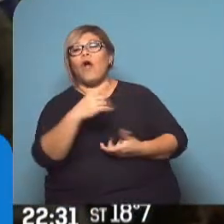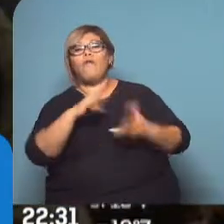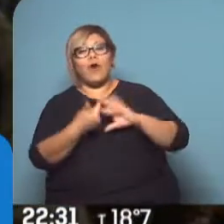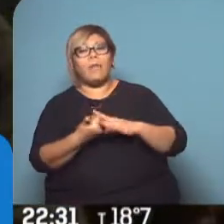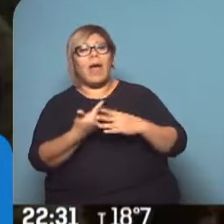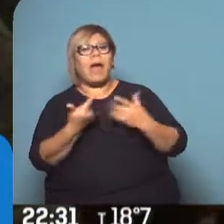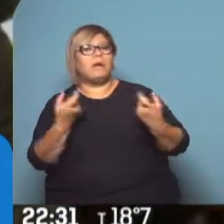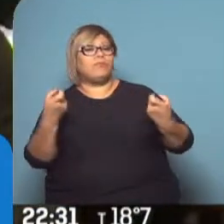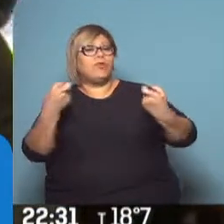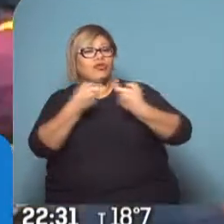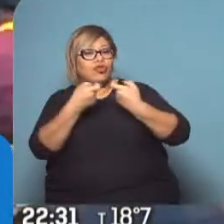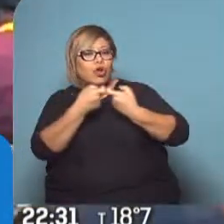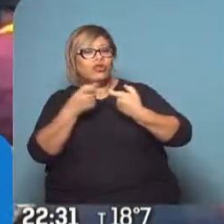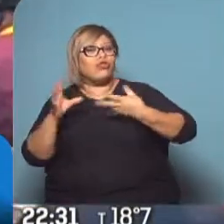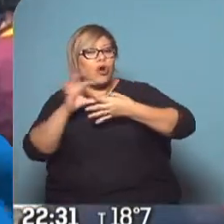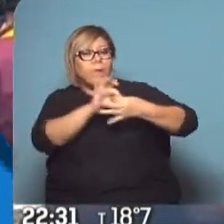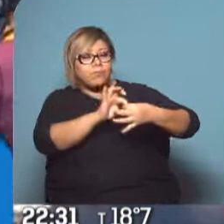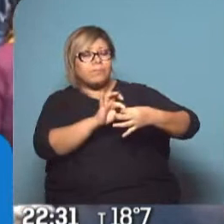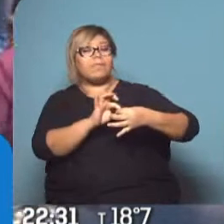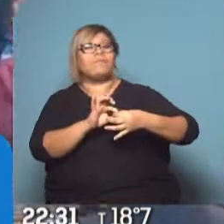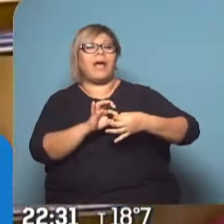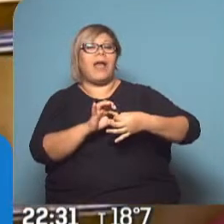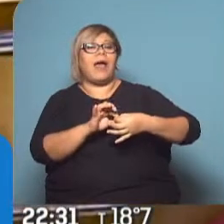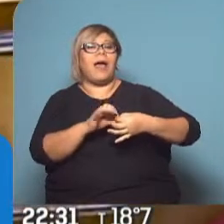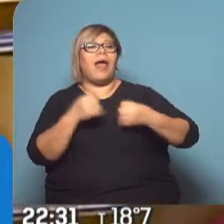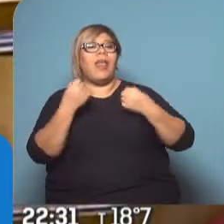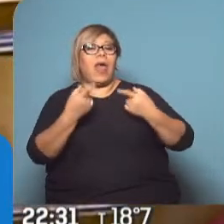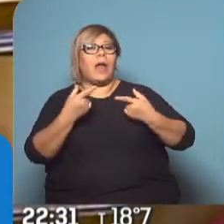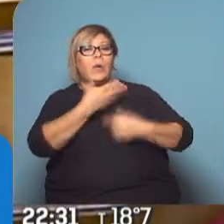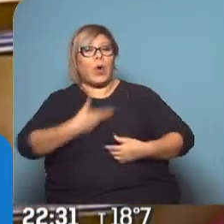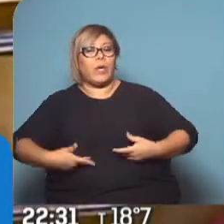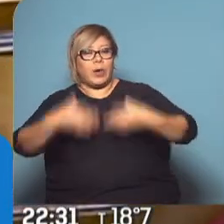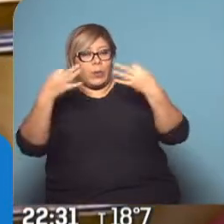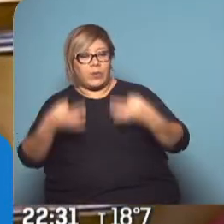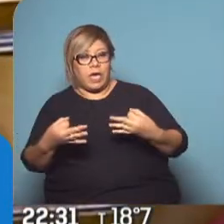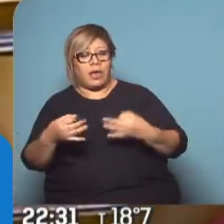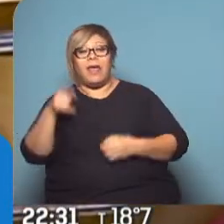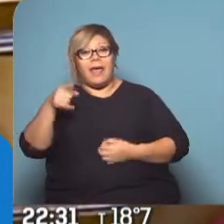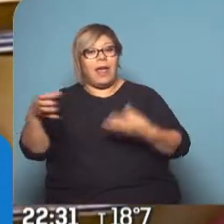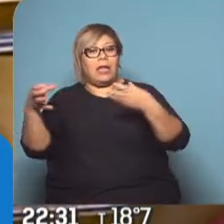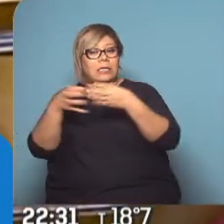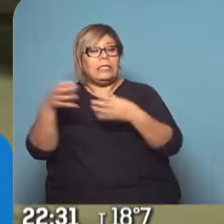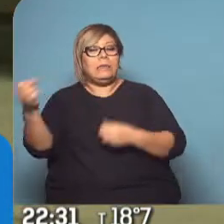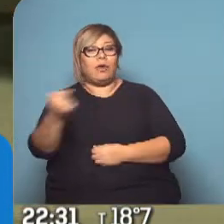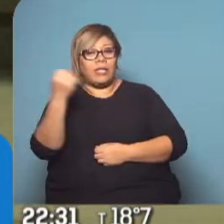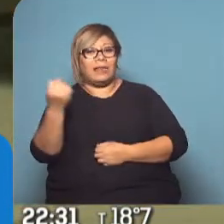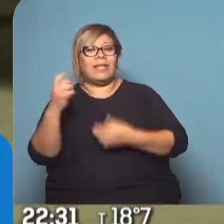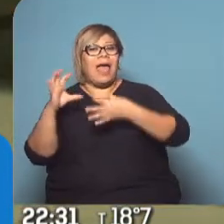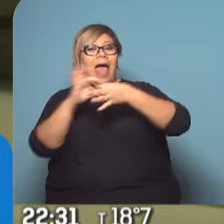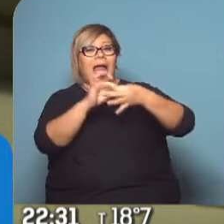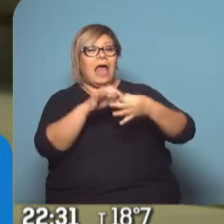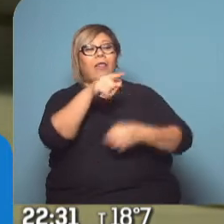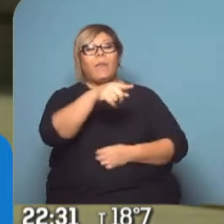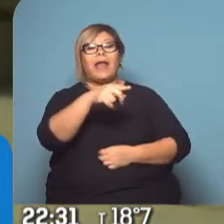Junto con los independentistas catalanes, la fuerza liderada por Pablo Iglesias, fue aliada fundamental para que Sánchez alcanzara,